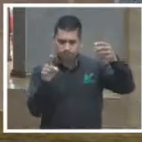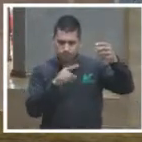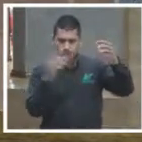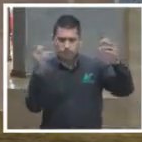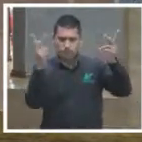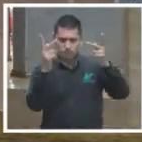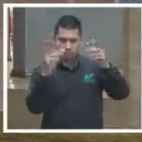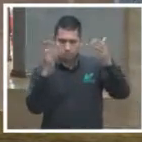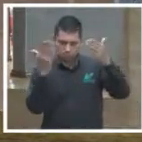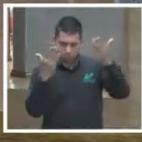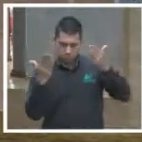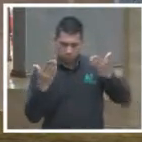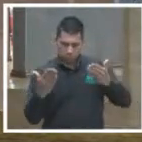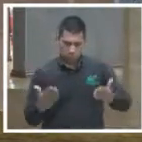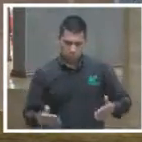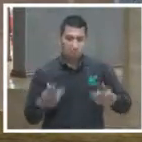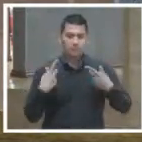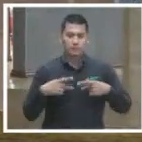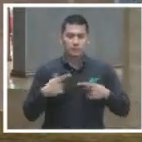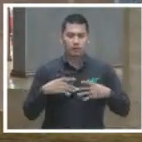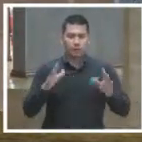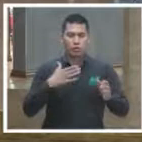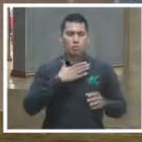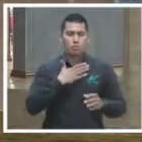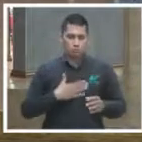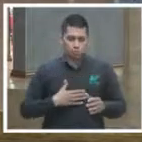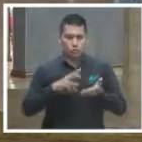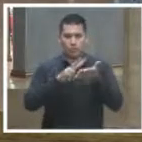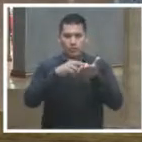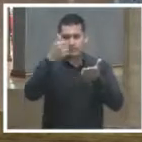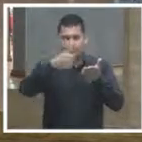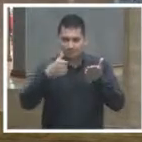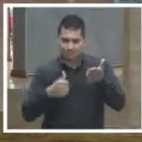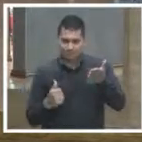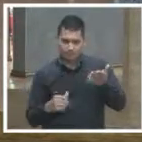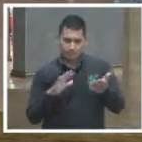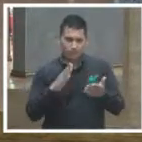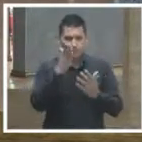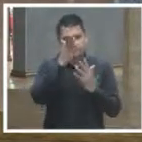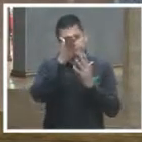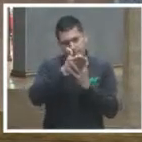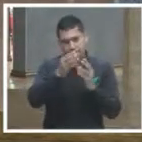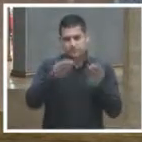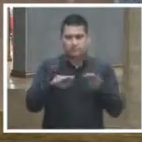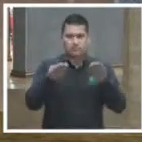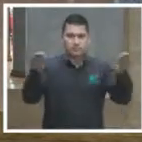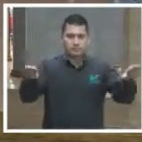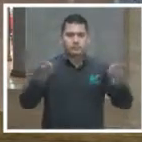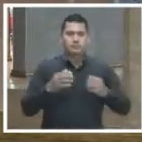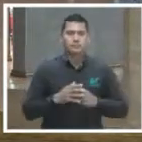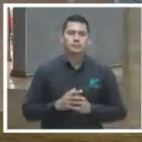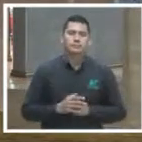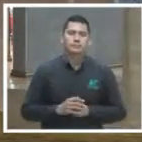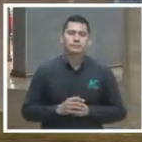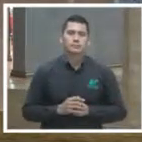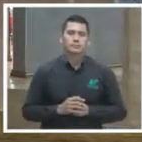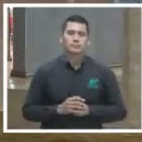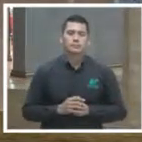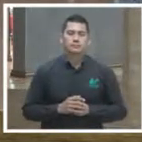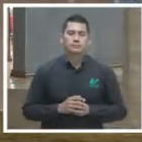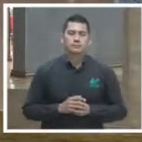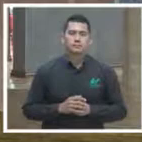adjudicar pues los bienes según pues el valor que tiene para cada una de las de las personas